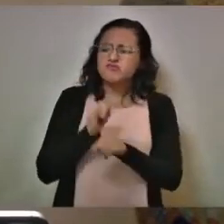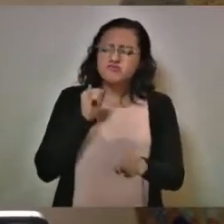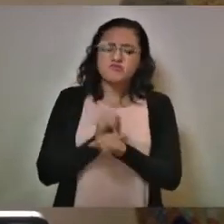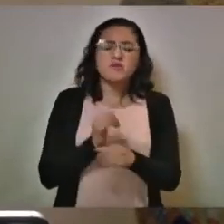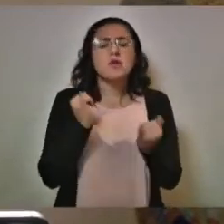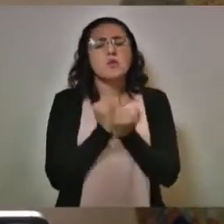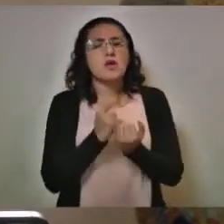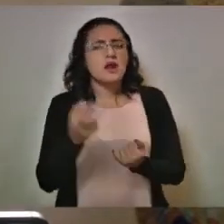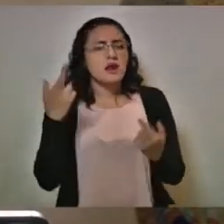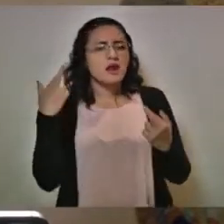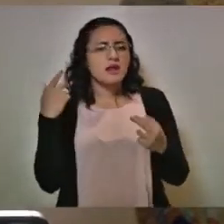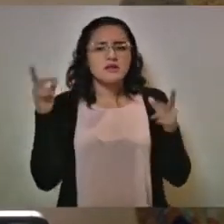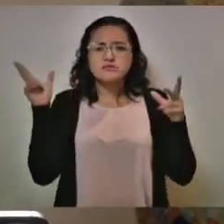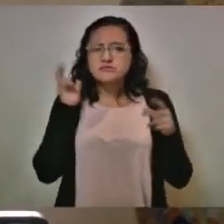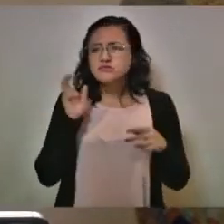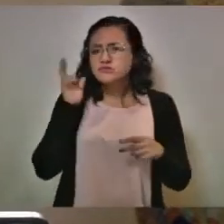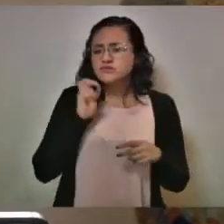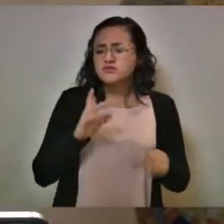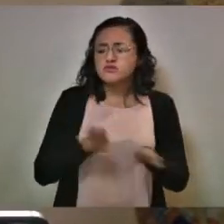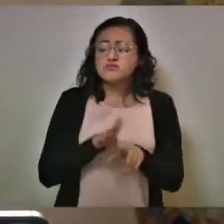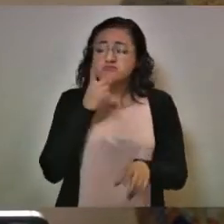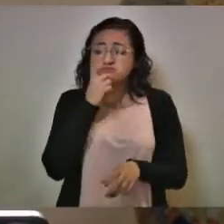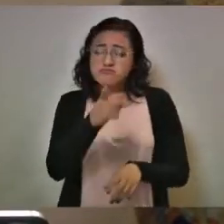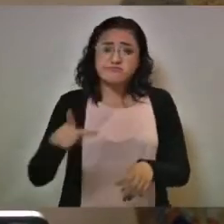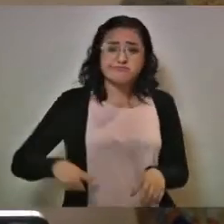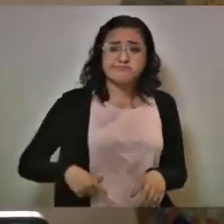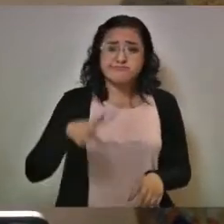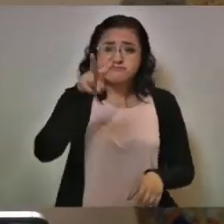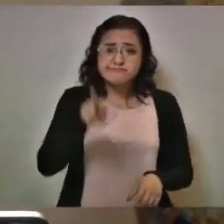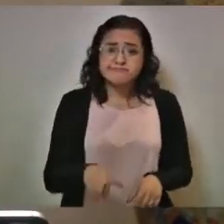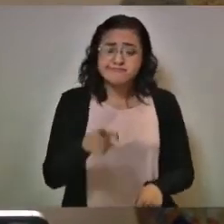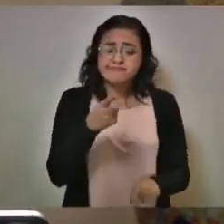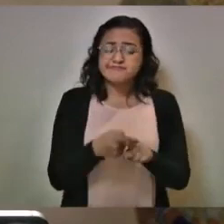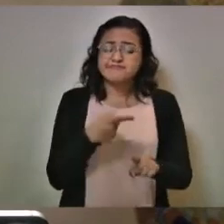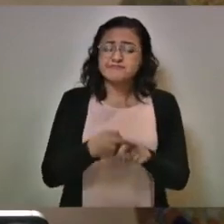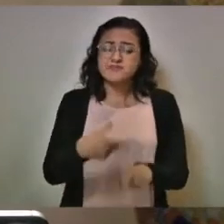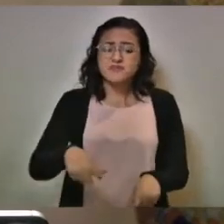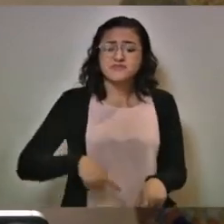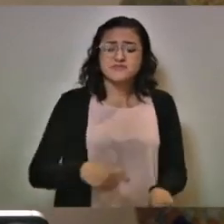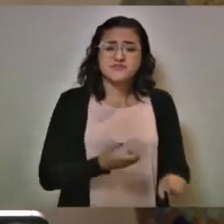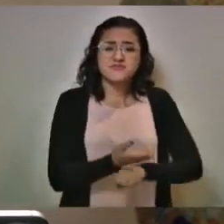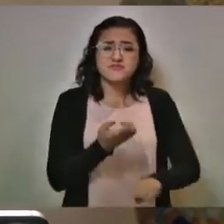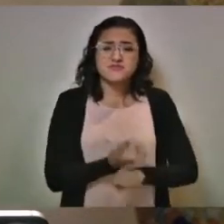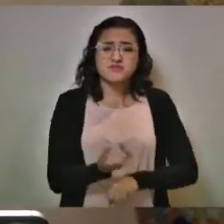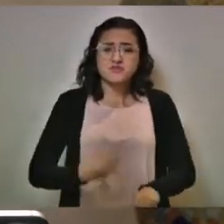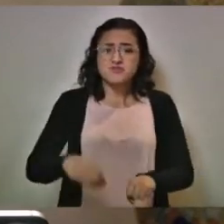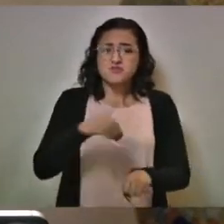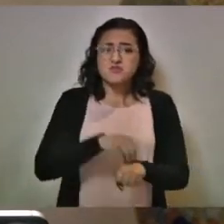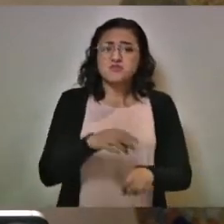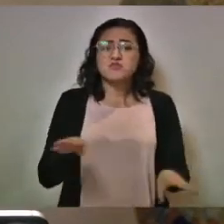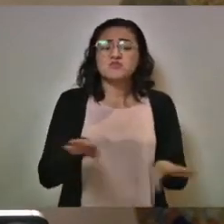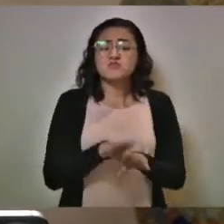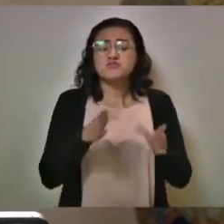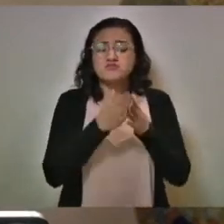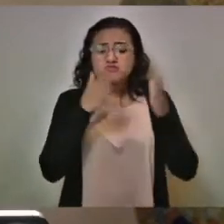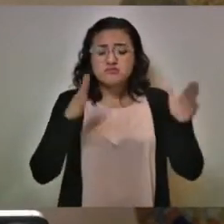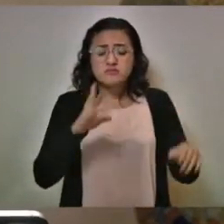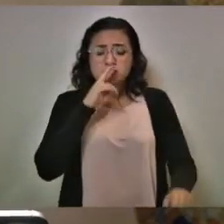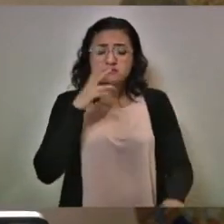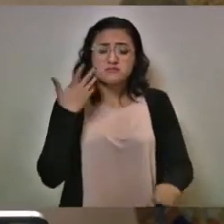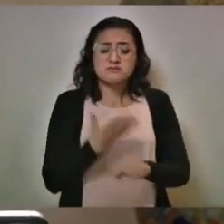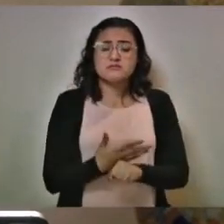escuchan también. bien. Efectivamente, como dice el gobernador, el gobierno del estado ha planteado una reapertura